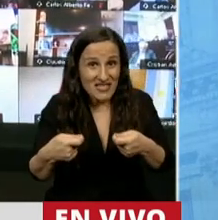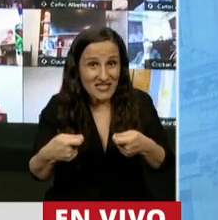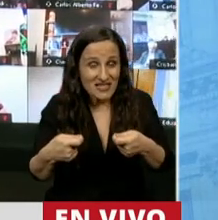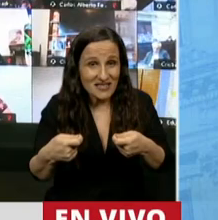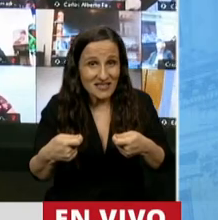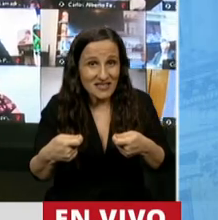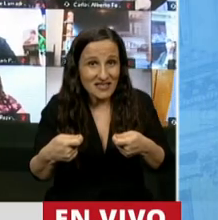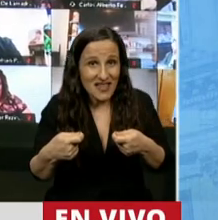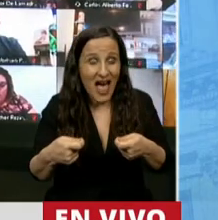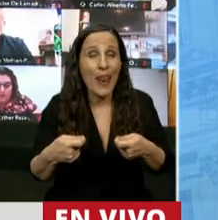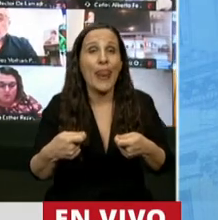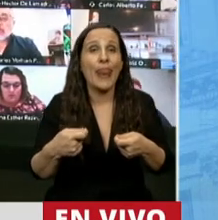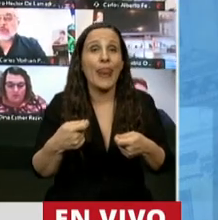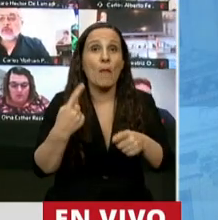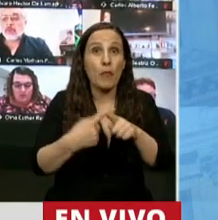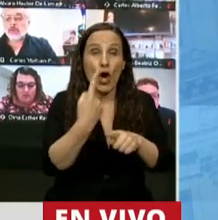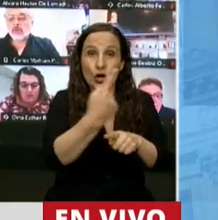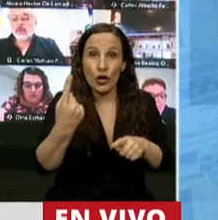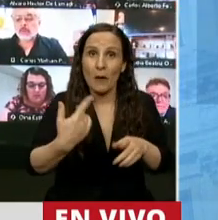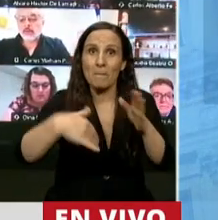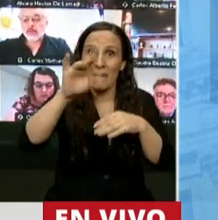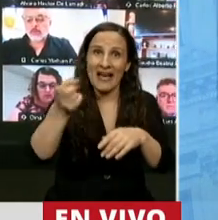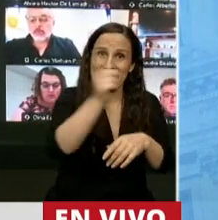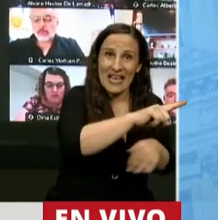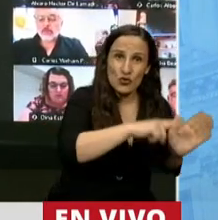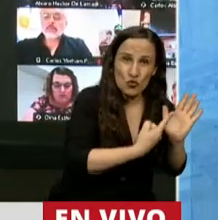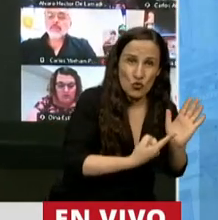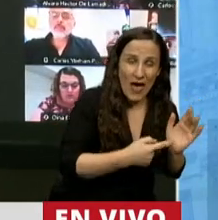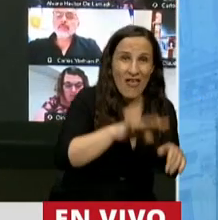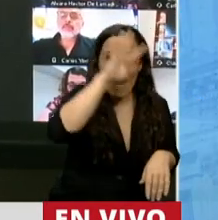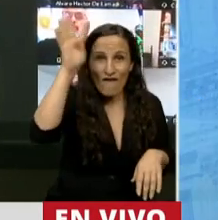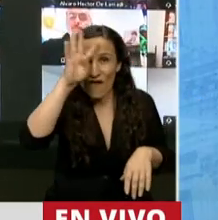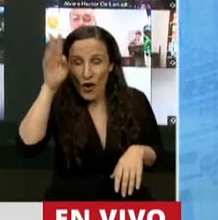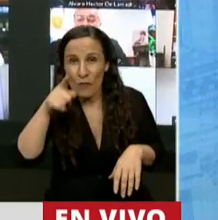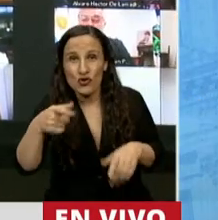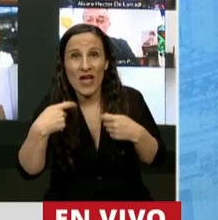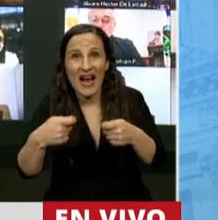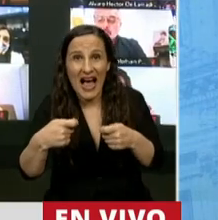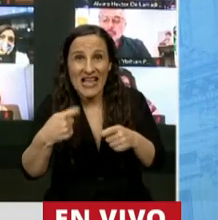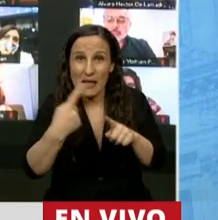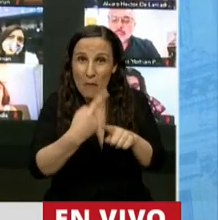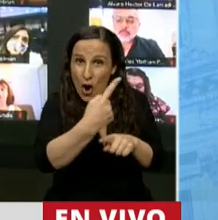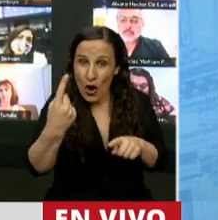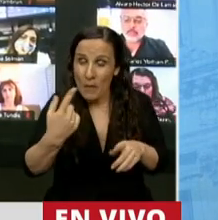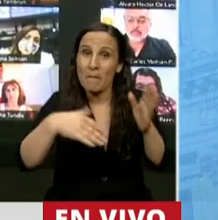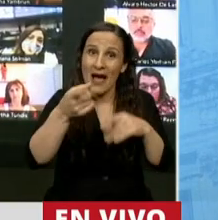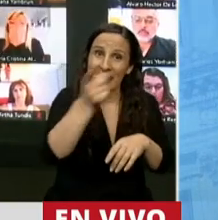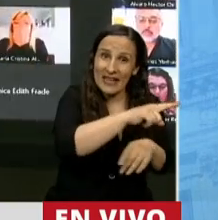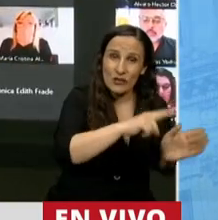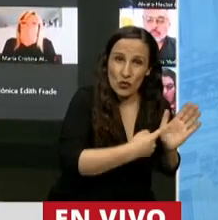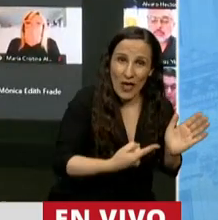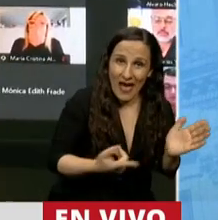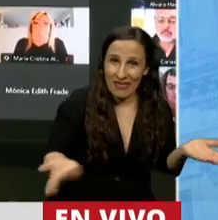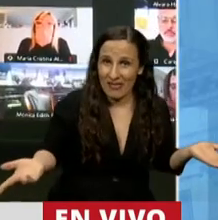gastan más por habitante que la ciudad de Buenos Aires. Formosa gasta más por habitante que la ciudad de Buenos Aires. Entonces,